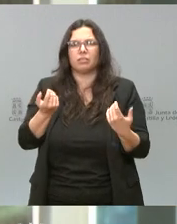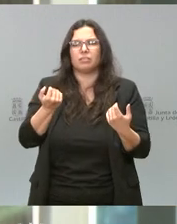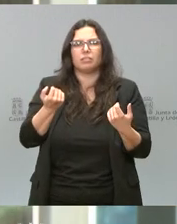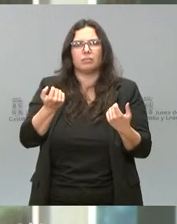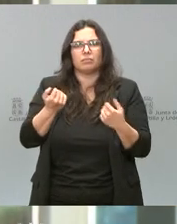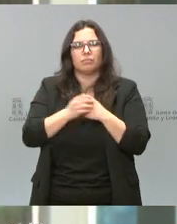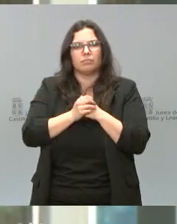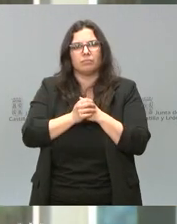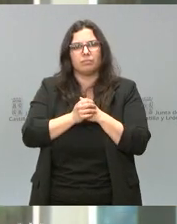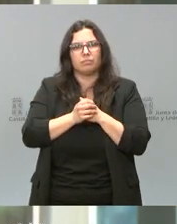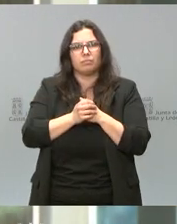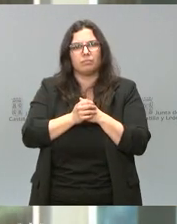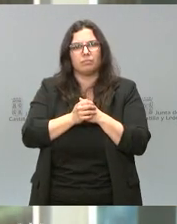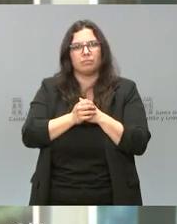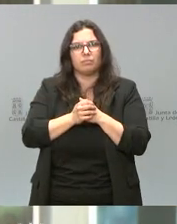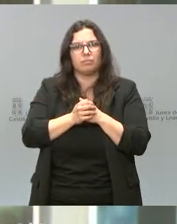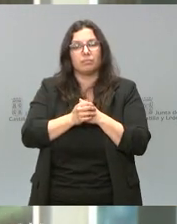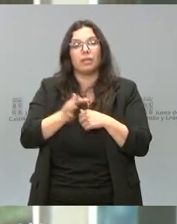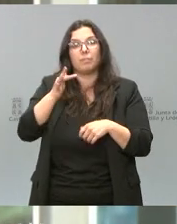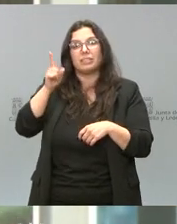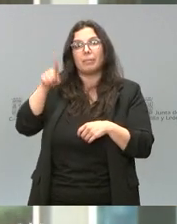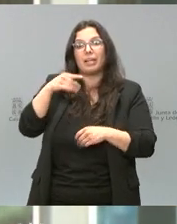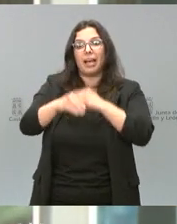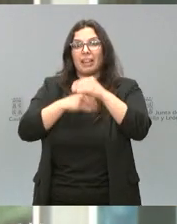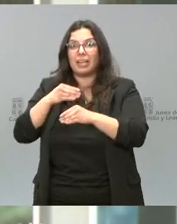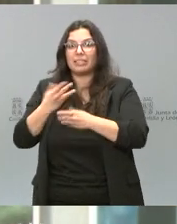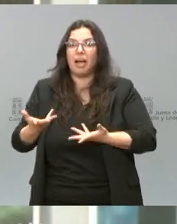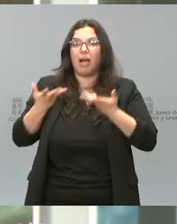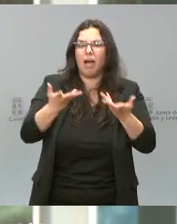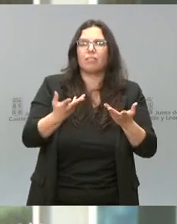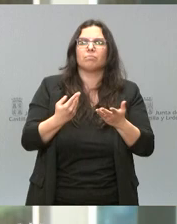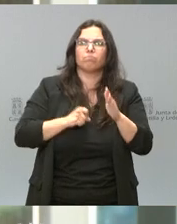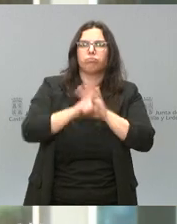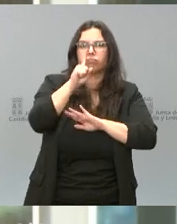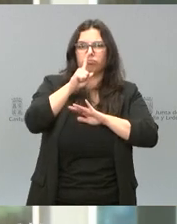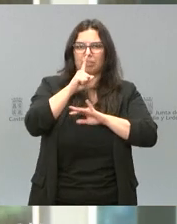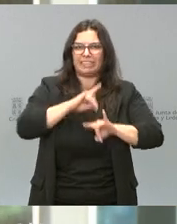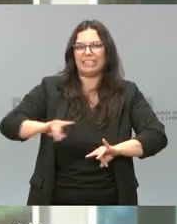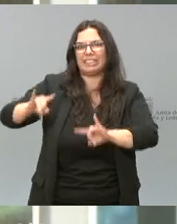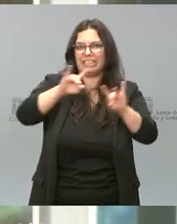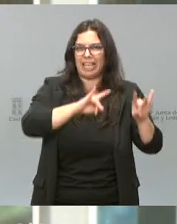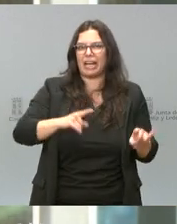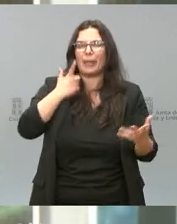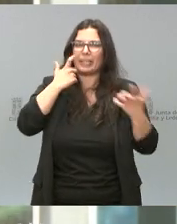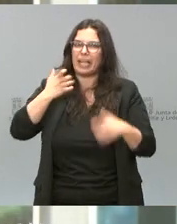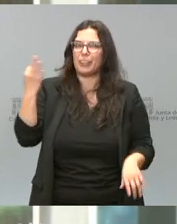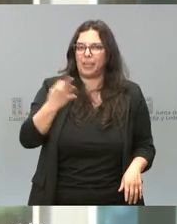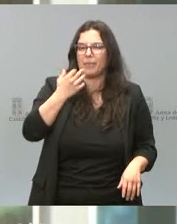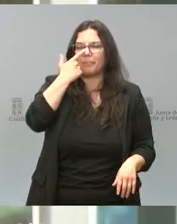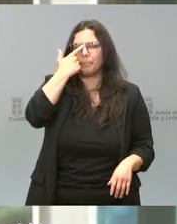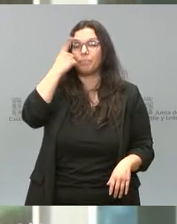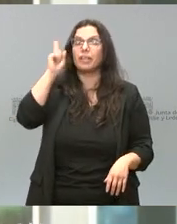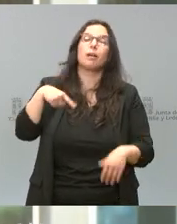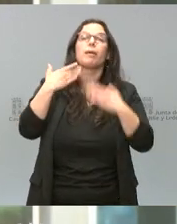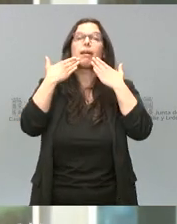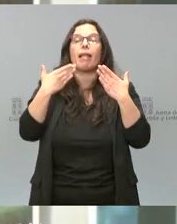desarrolláis y de la labor que hacéis por esta tierra. Es algo digno de destacar. Y también gracias